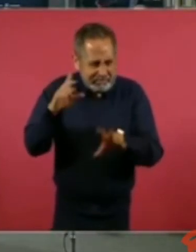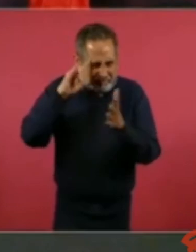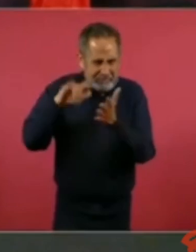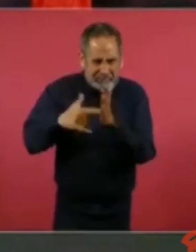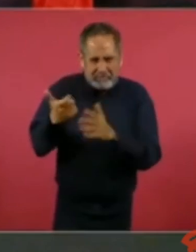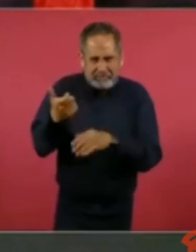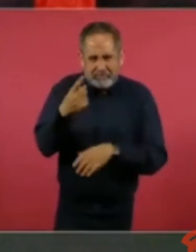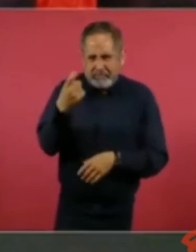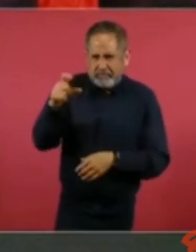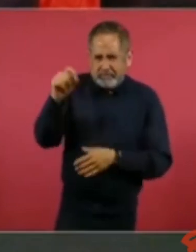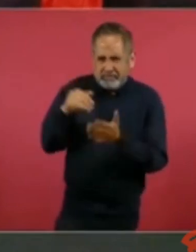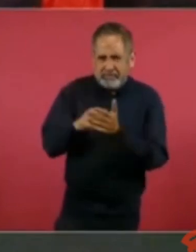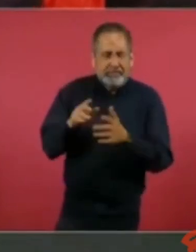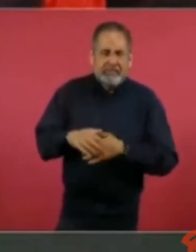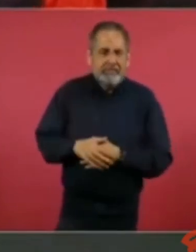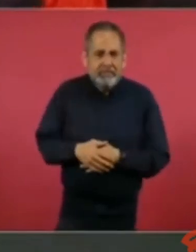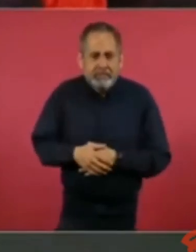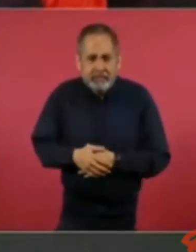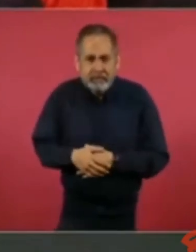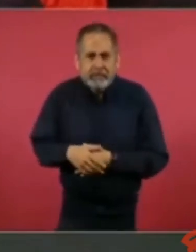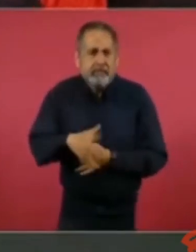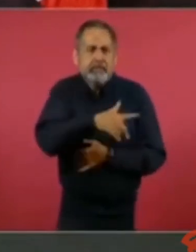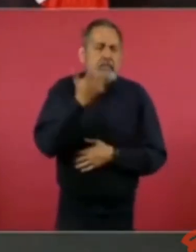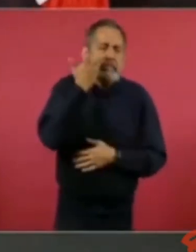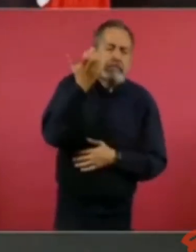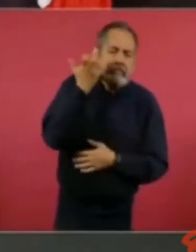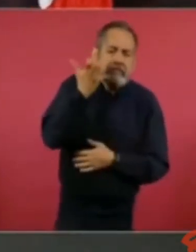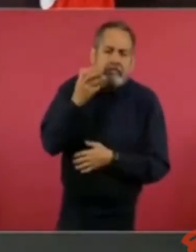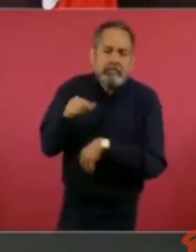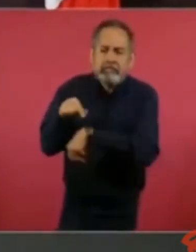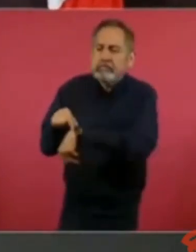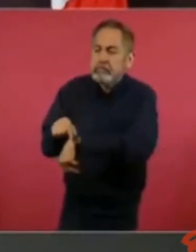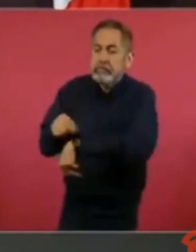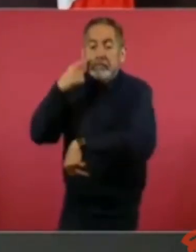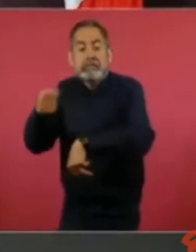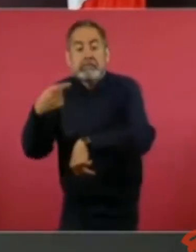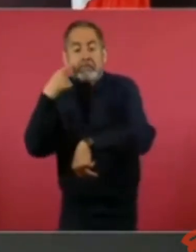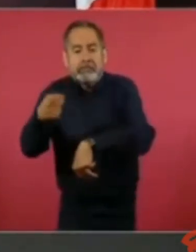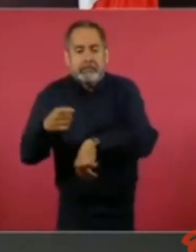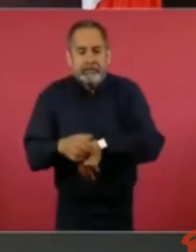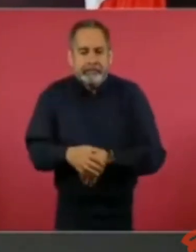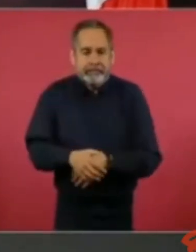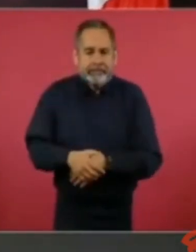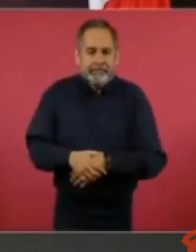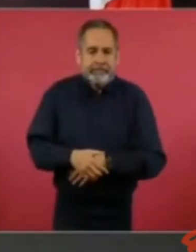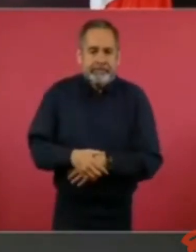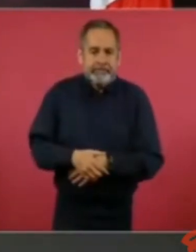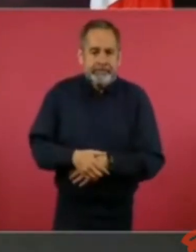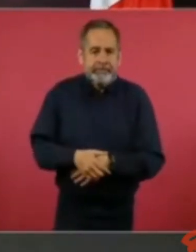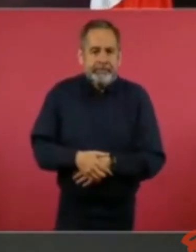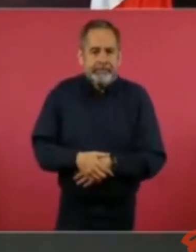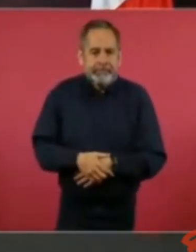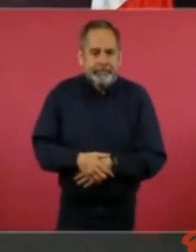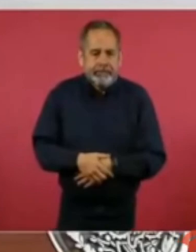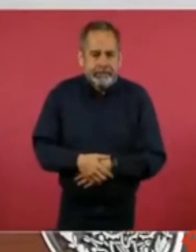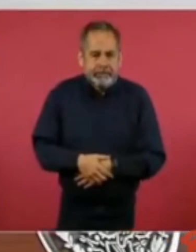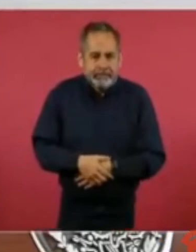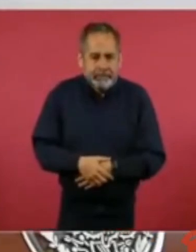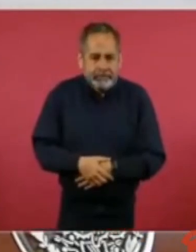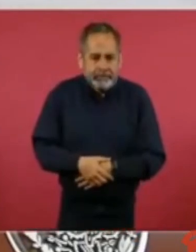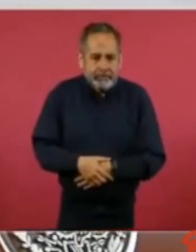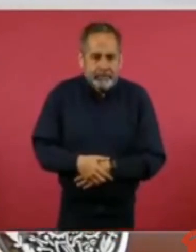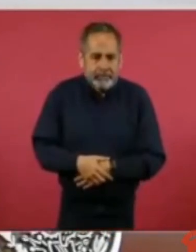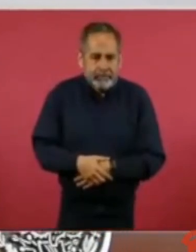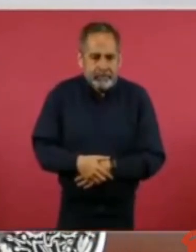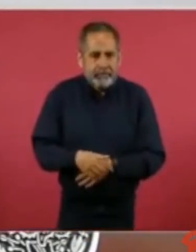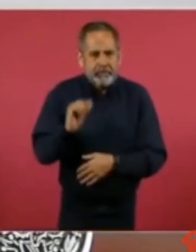Pero me usan a mí, me usan desde